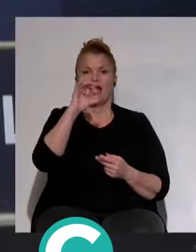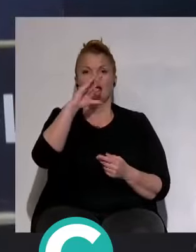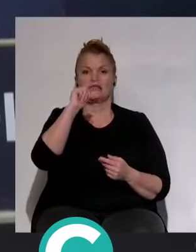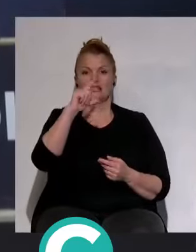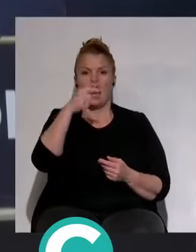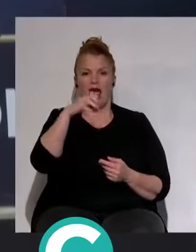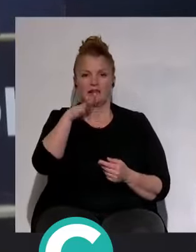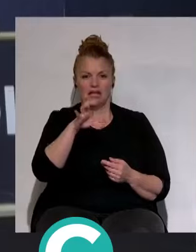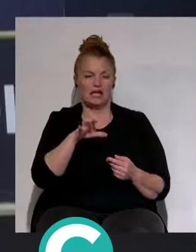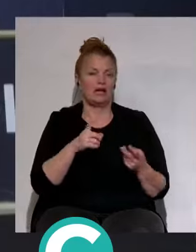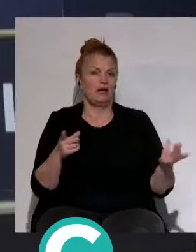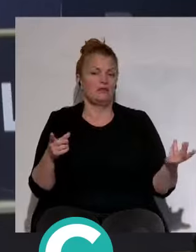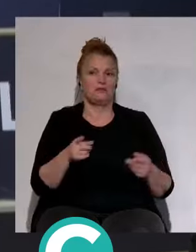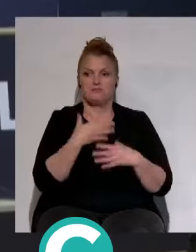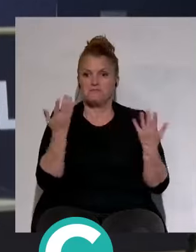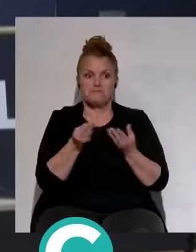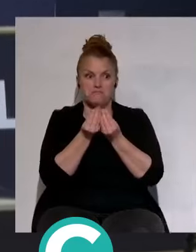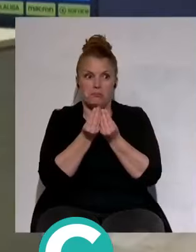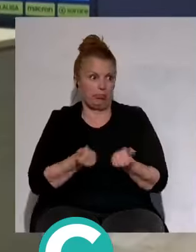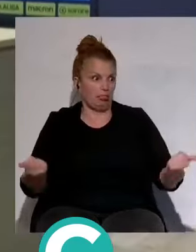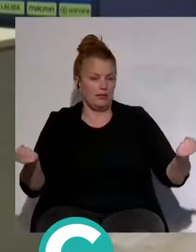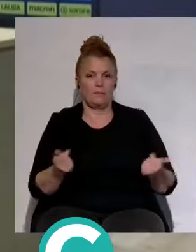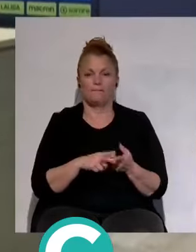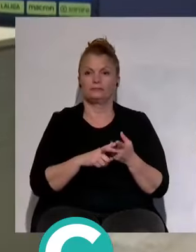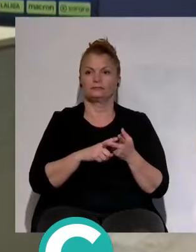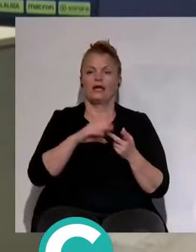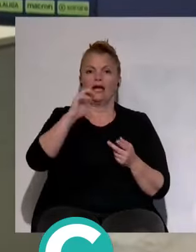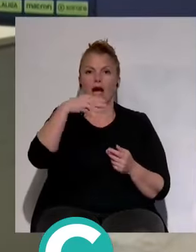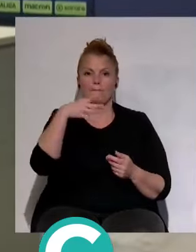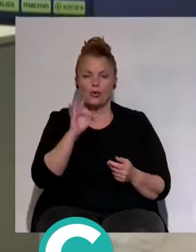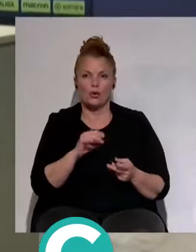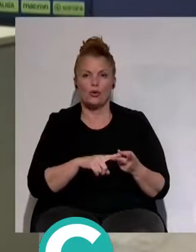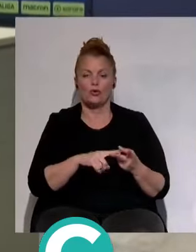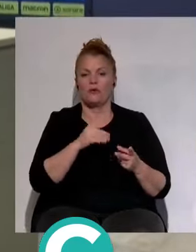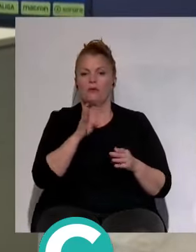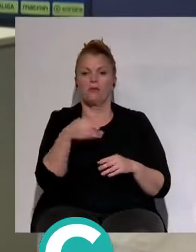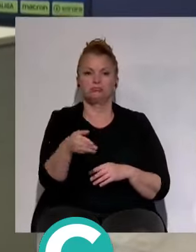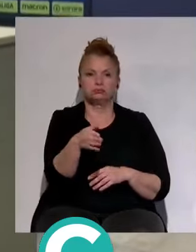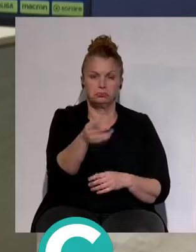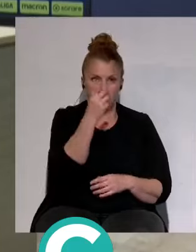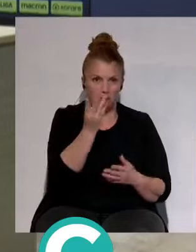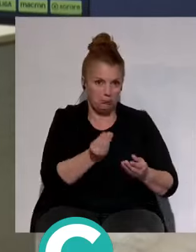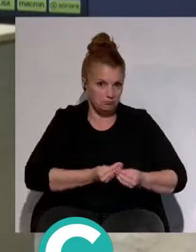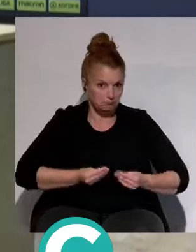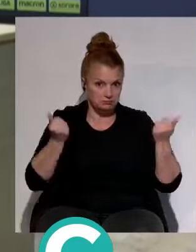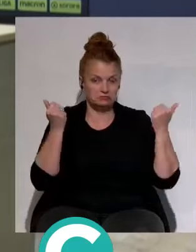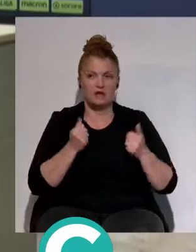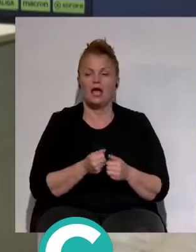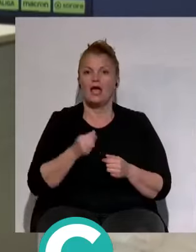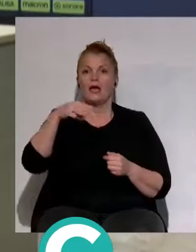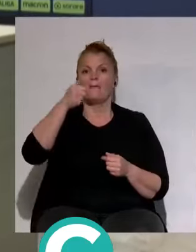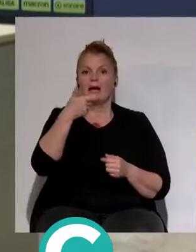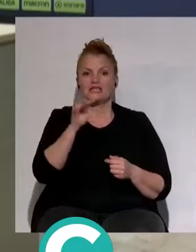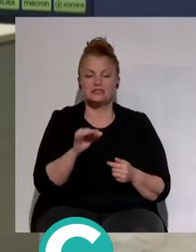menos algún partido desaparecido. Ocampo, menos el otro día, que hizo dos regatitos desaparecidos. Machis